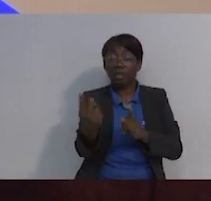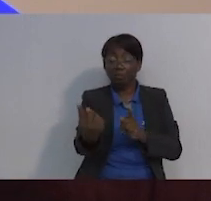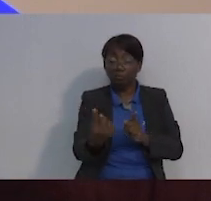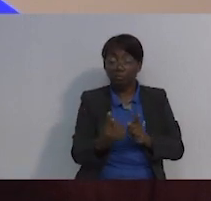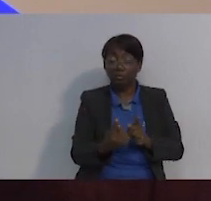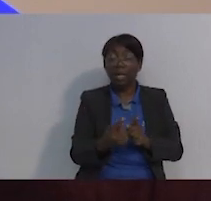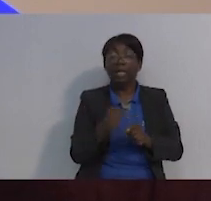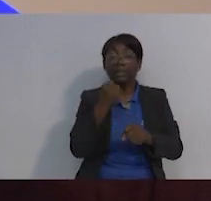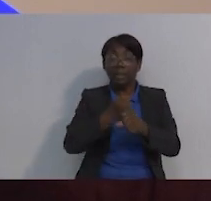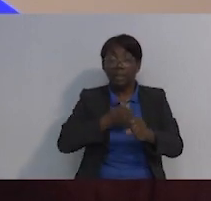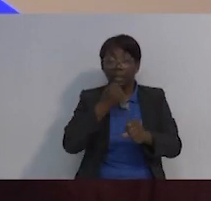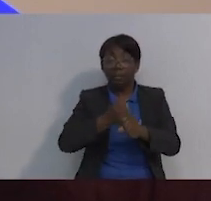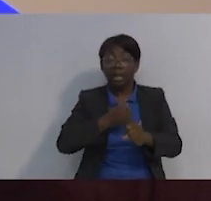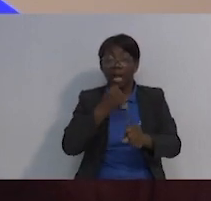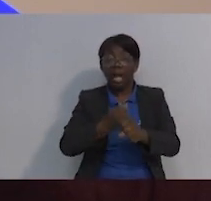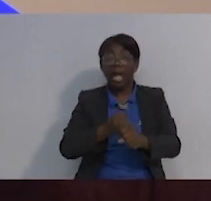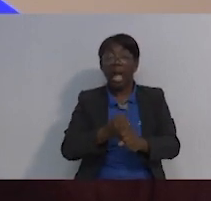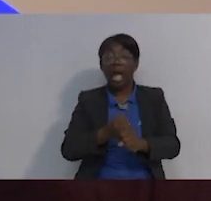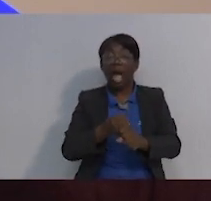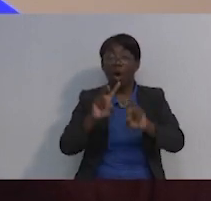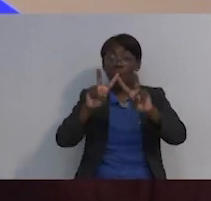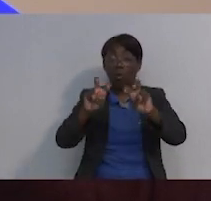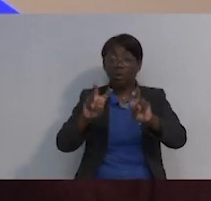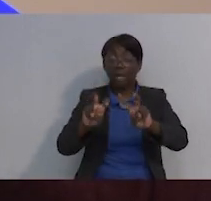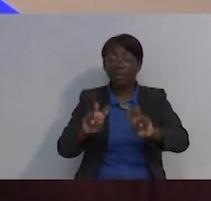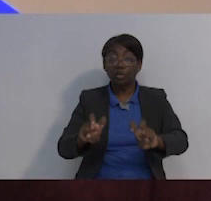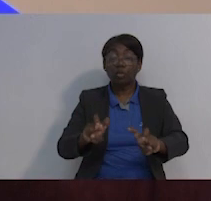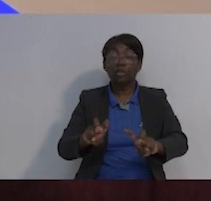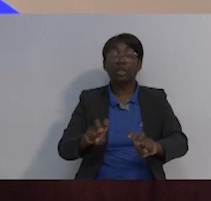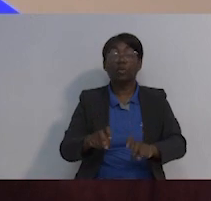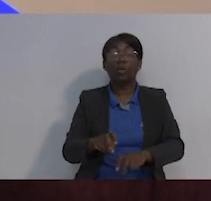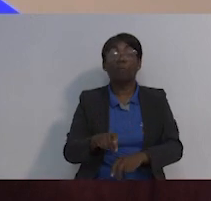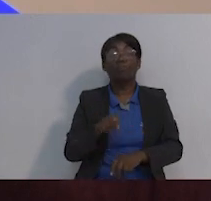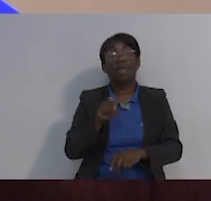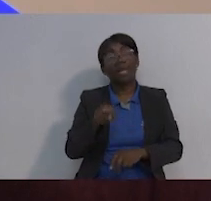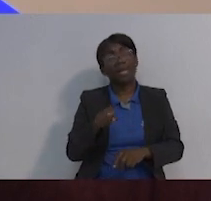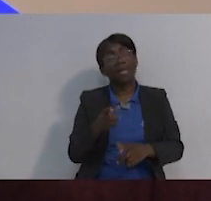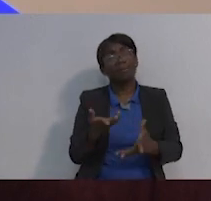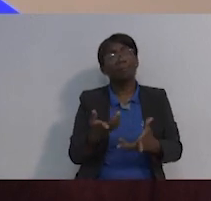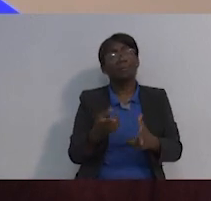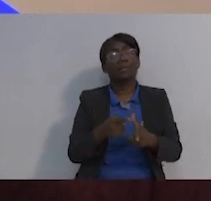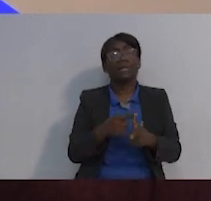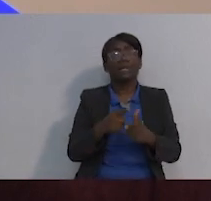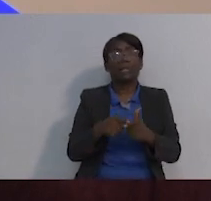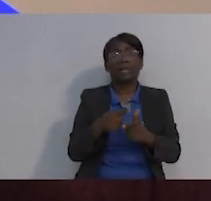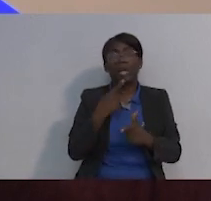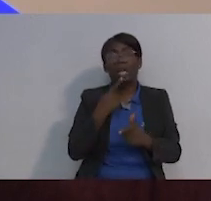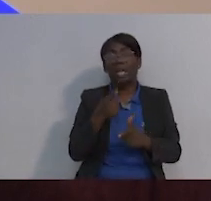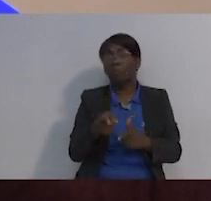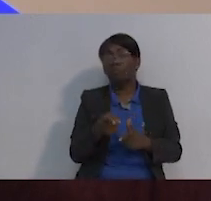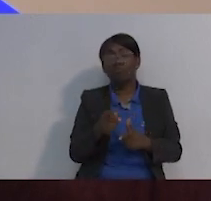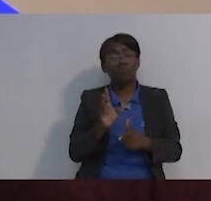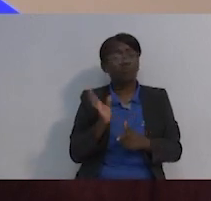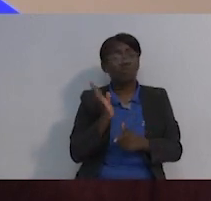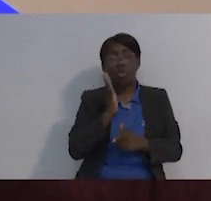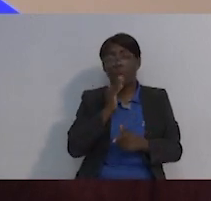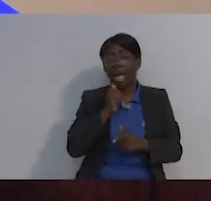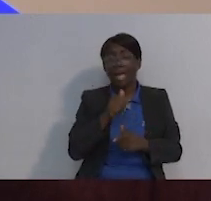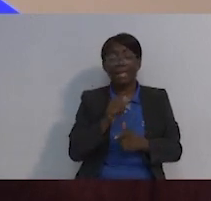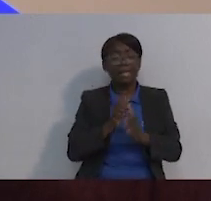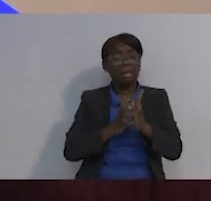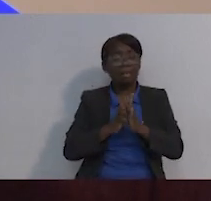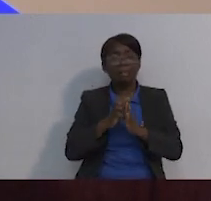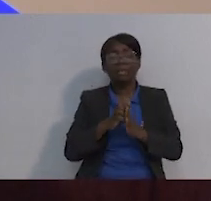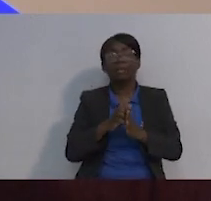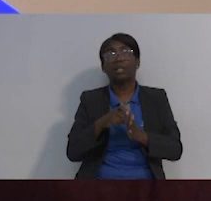necesite. En el segundo caso, entonces, nosotros absorbemos al paciente y se trabaja hasta lograr el diagnóstico nosotros mismos.